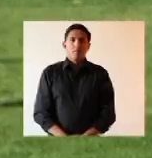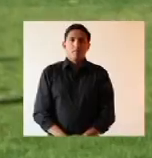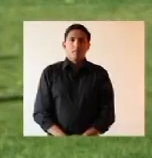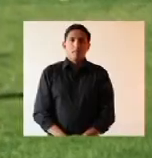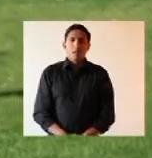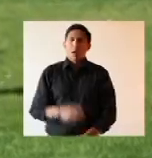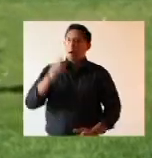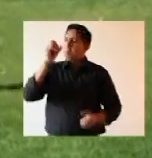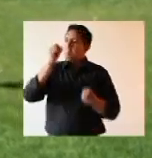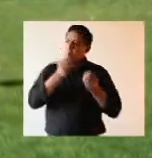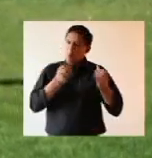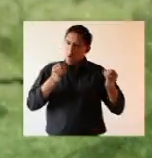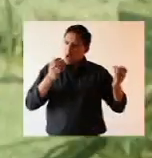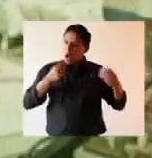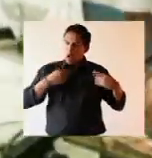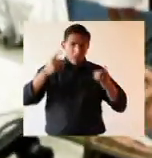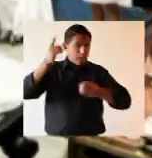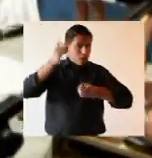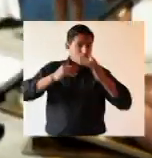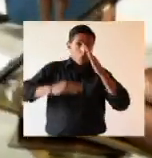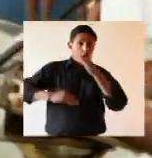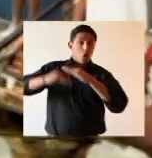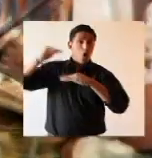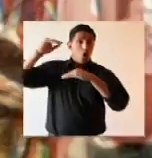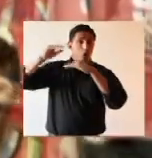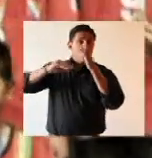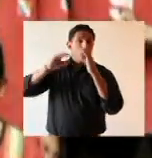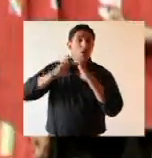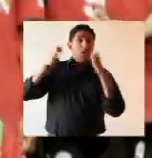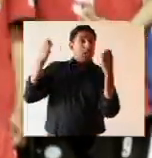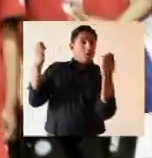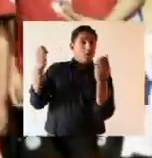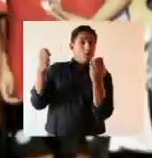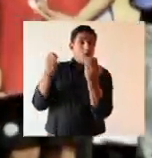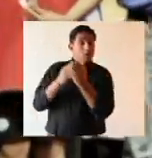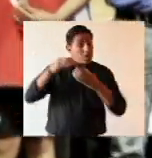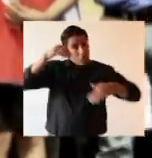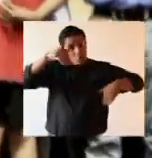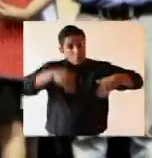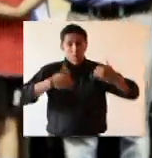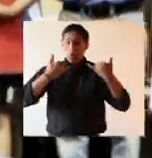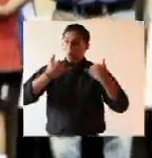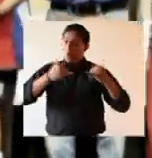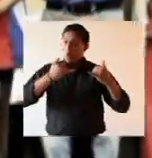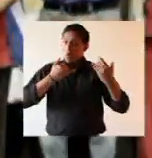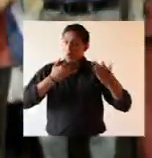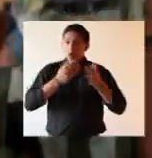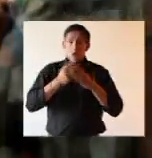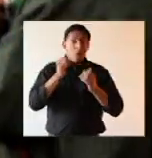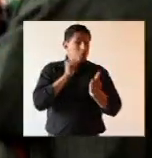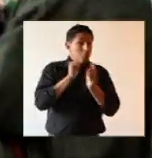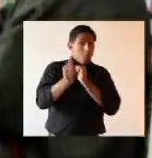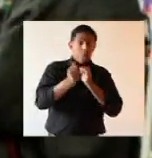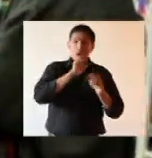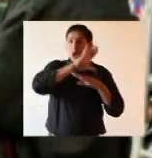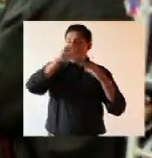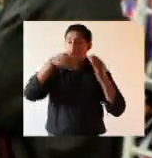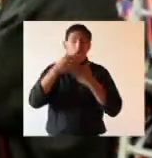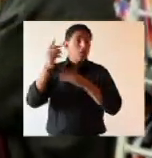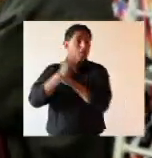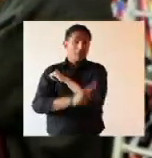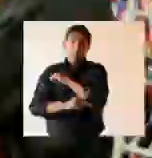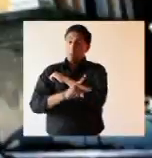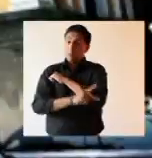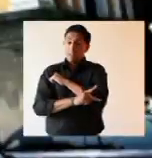Miles de centros deportivos construidos, piscinas, juegos, competencias e incentivos en todo el país.